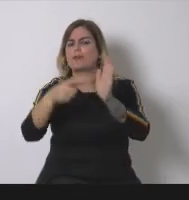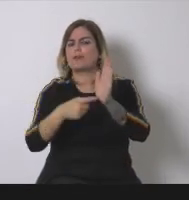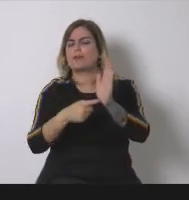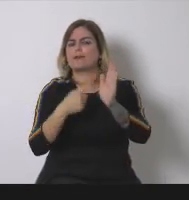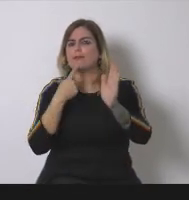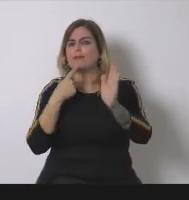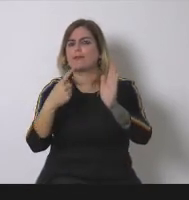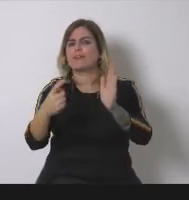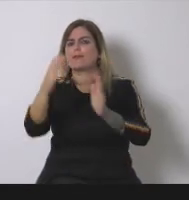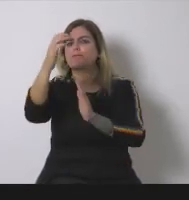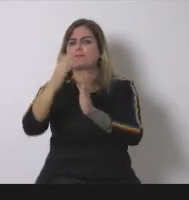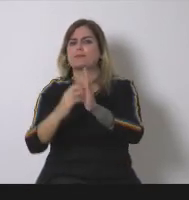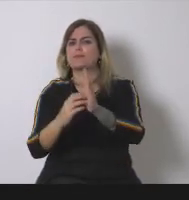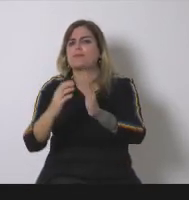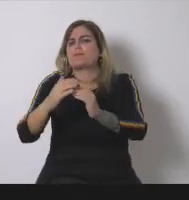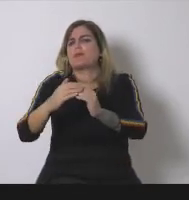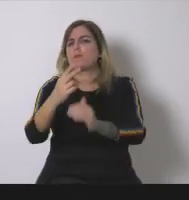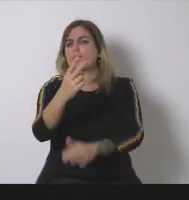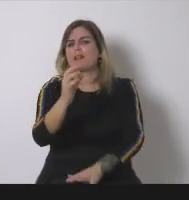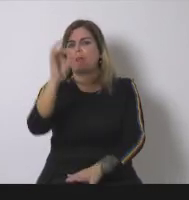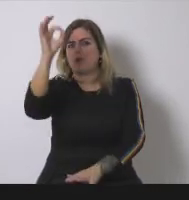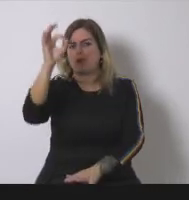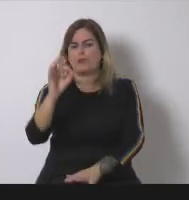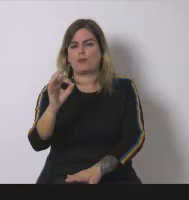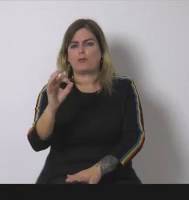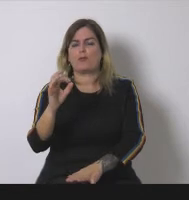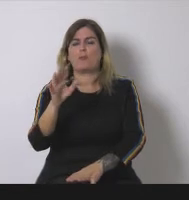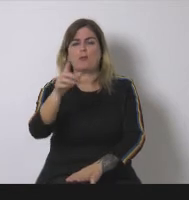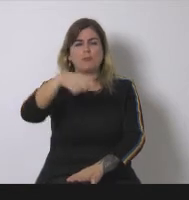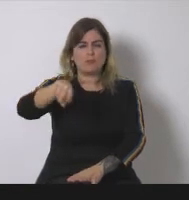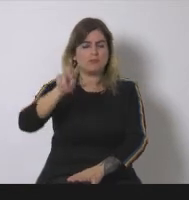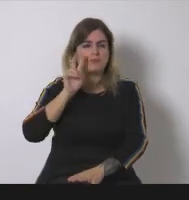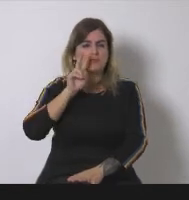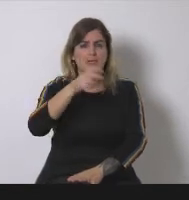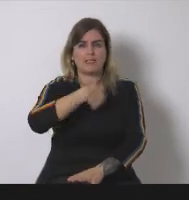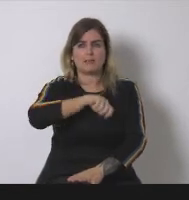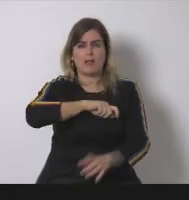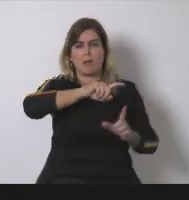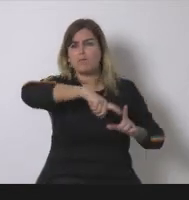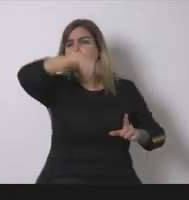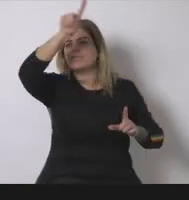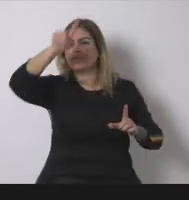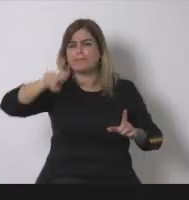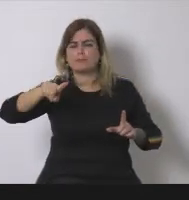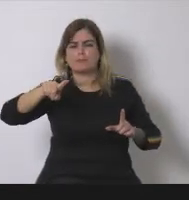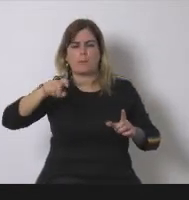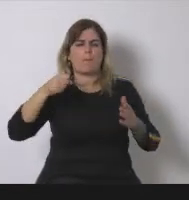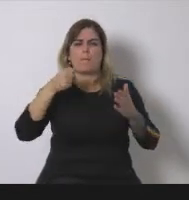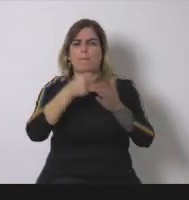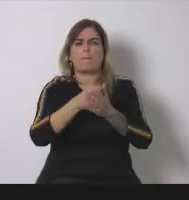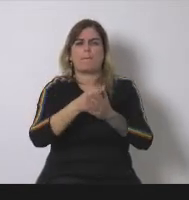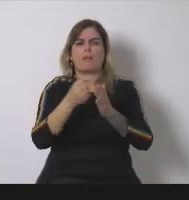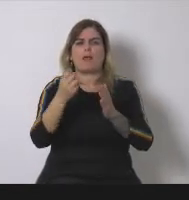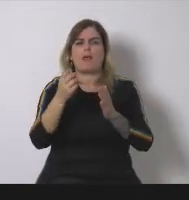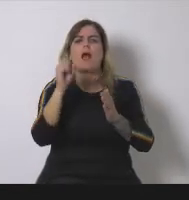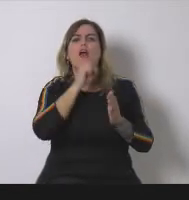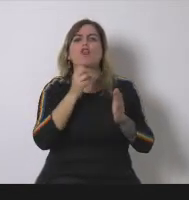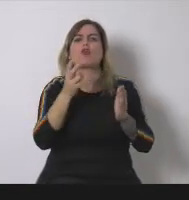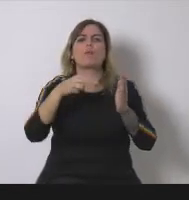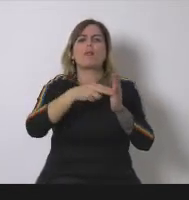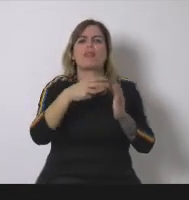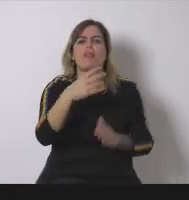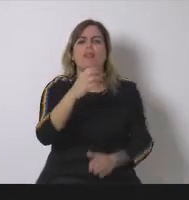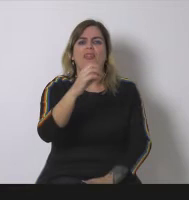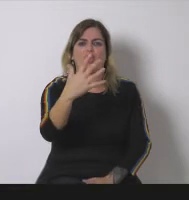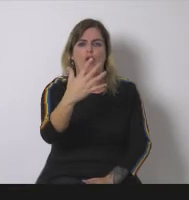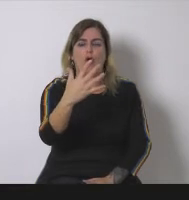de emisiones como podéis ver en España se dio en el año 2005 cosa que en otros países europeos se produjo antes y esa referencia